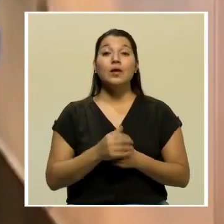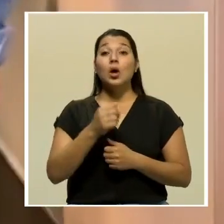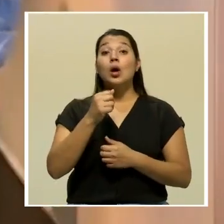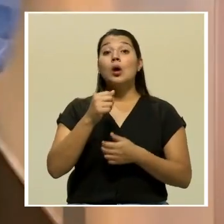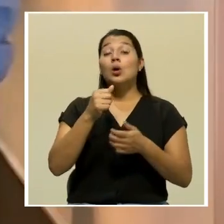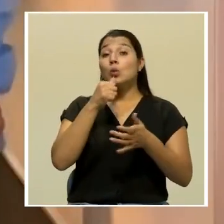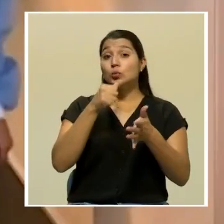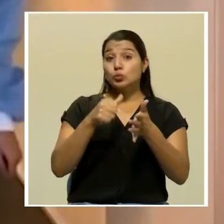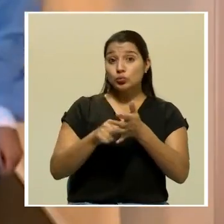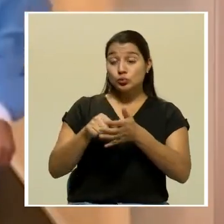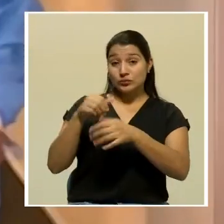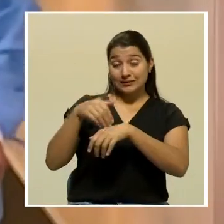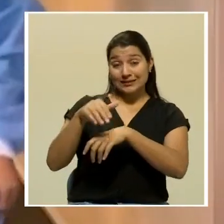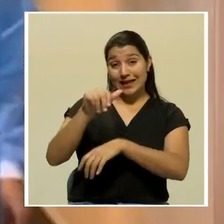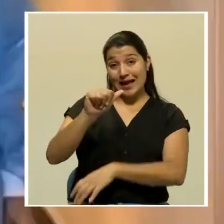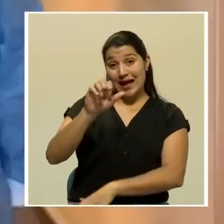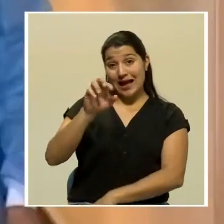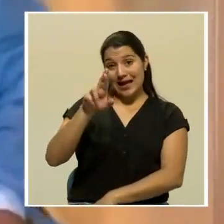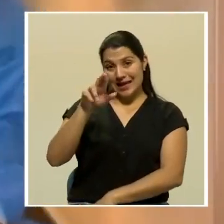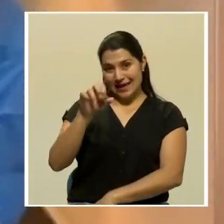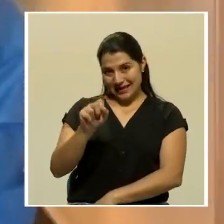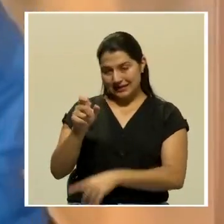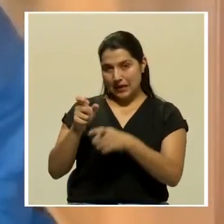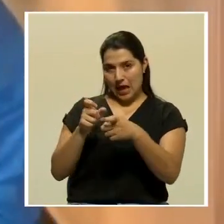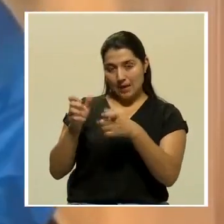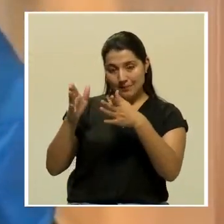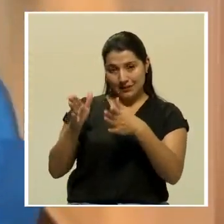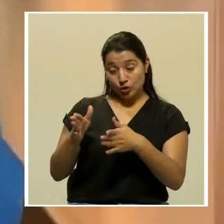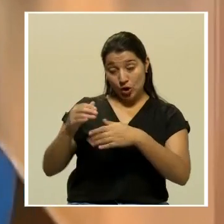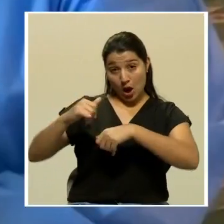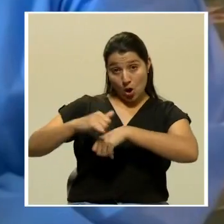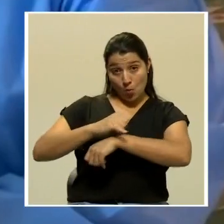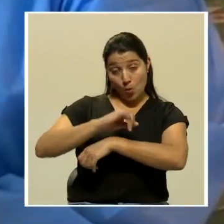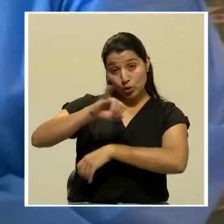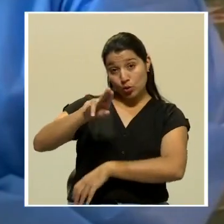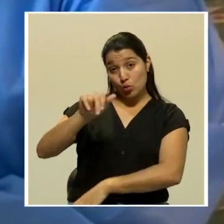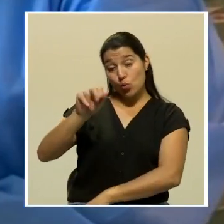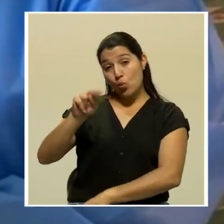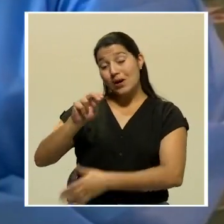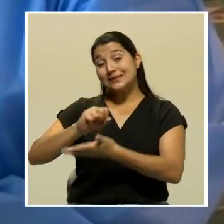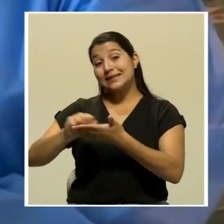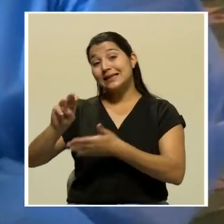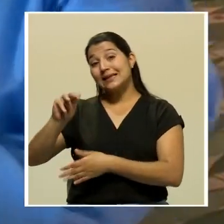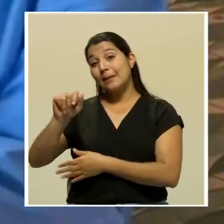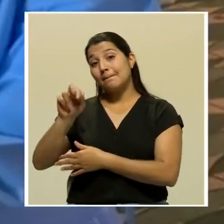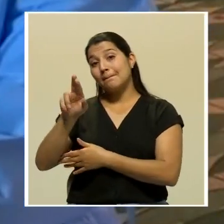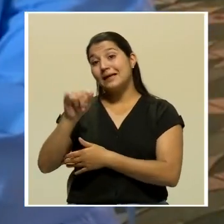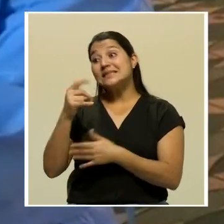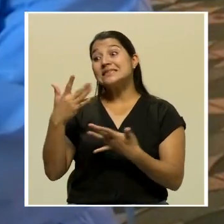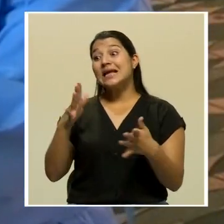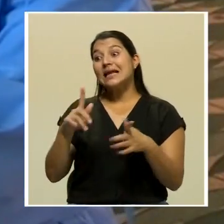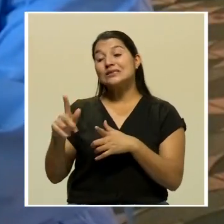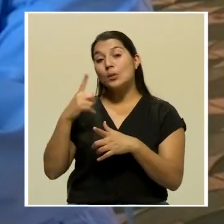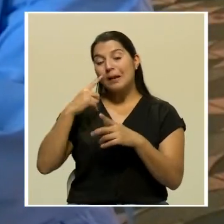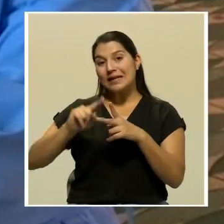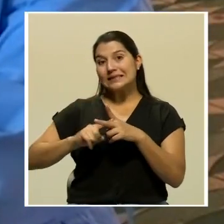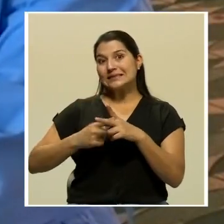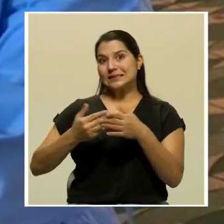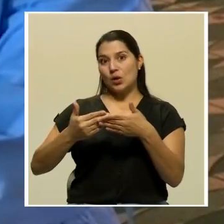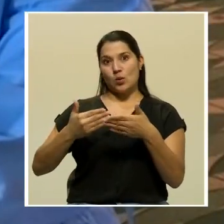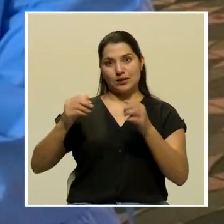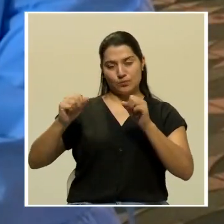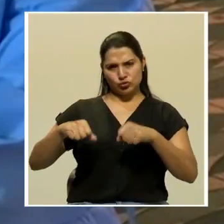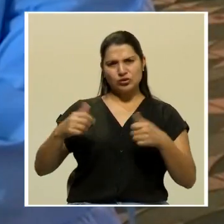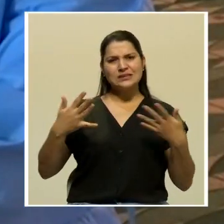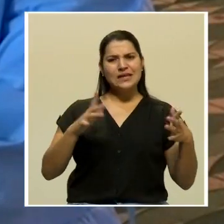de prensa a Eris, los administradores del aeropuerto Juan Santa María indicaron que están listos para un pronto retorno. Están preparados